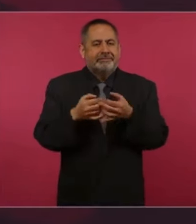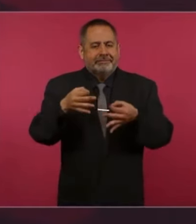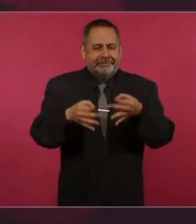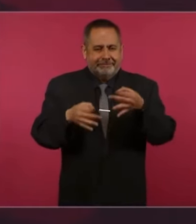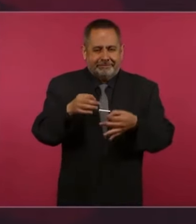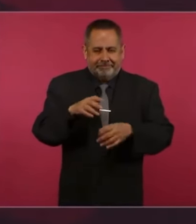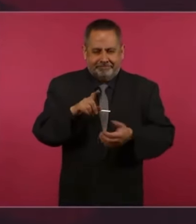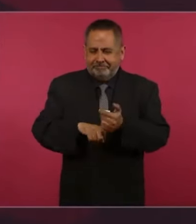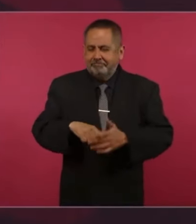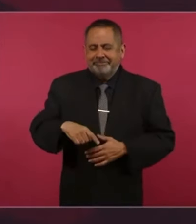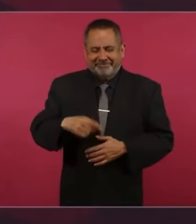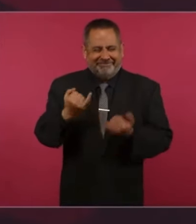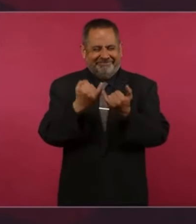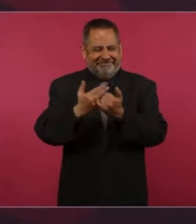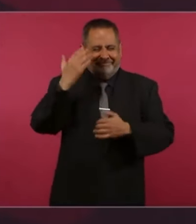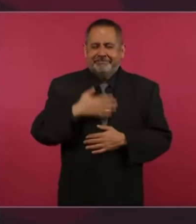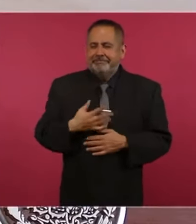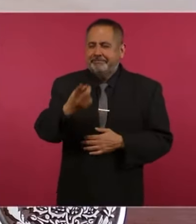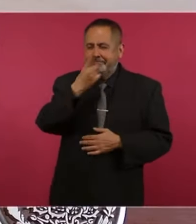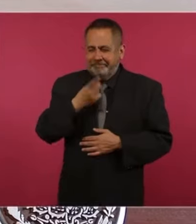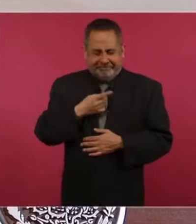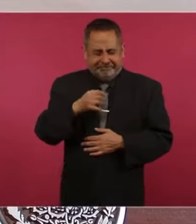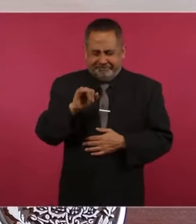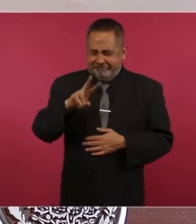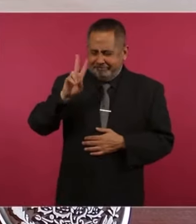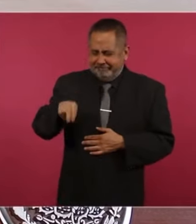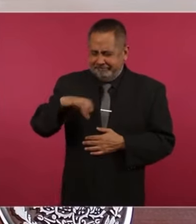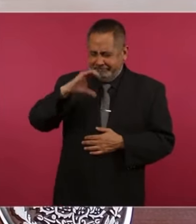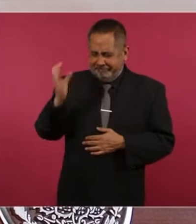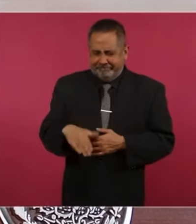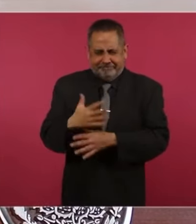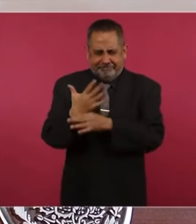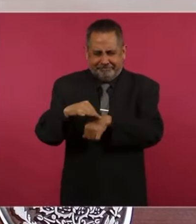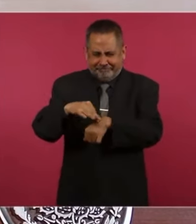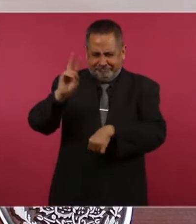los misterios públicos?, dime si es cierto, cómo lo es,